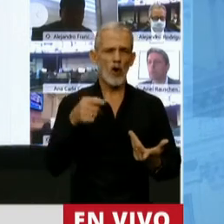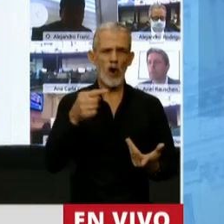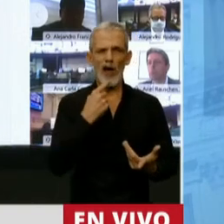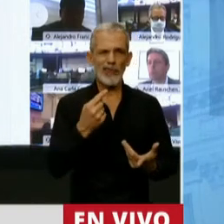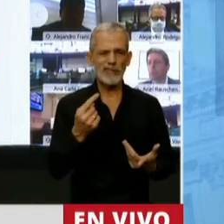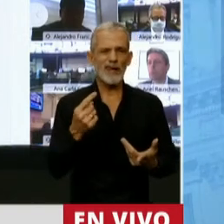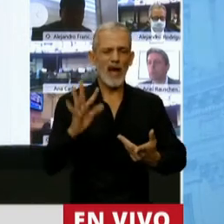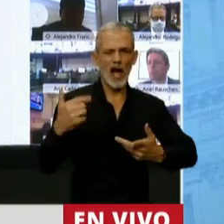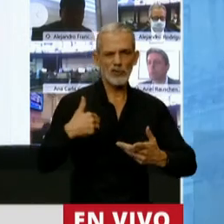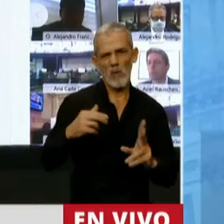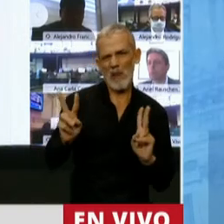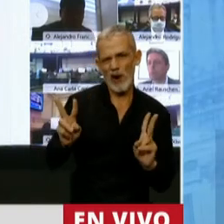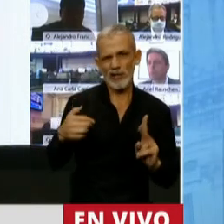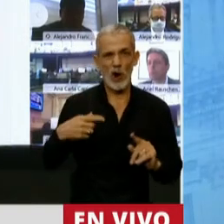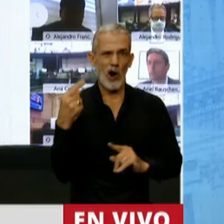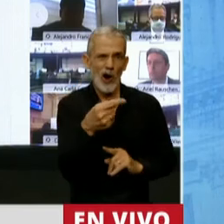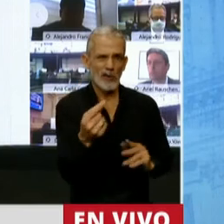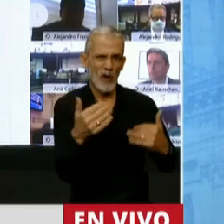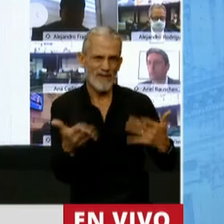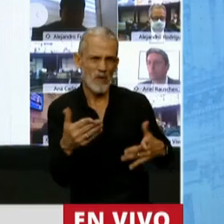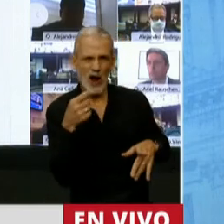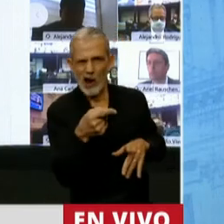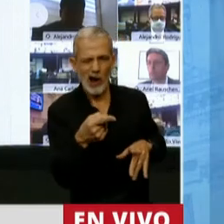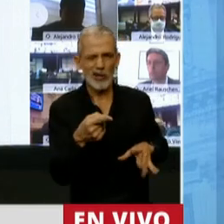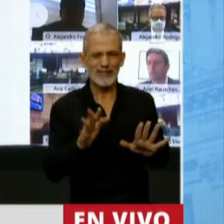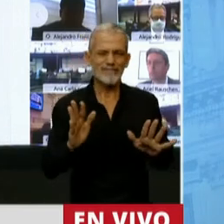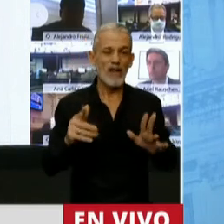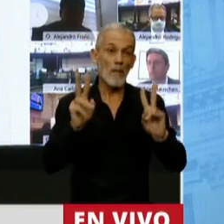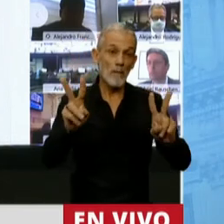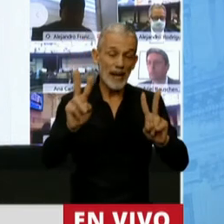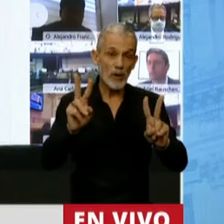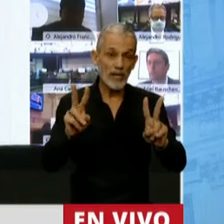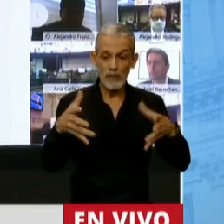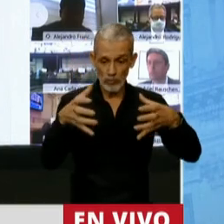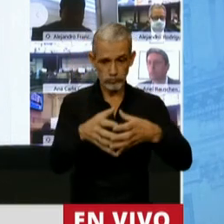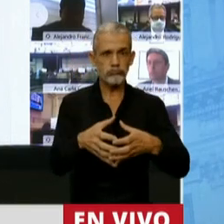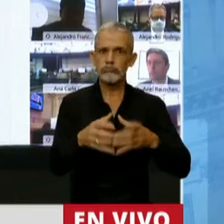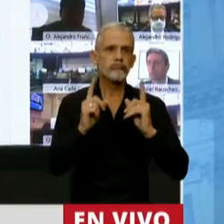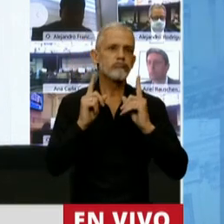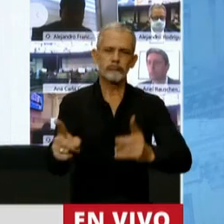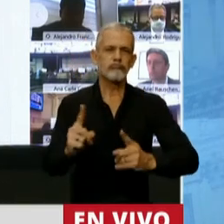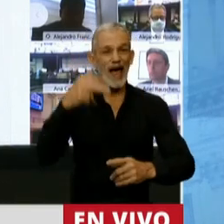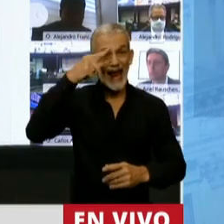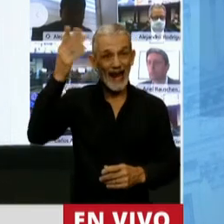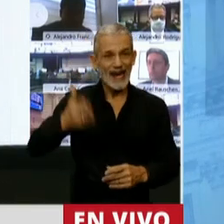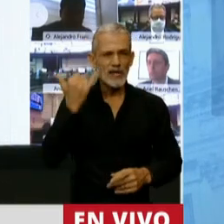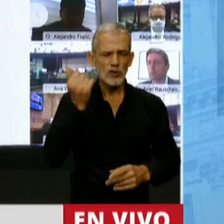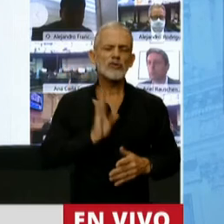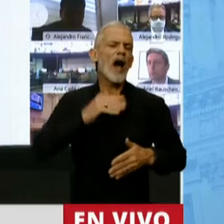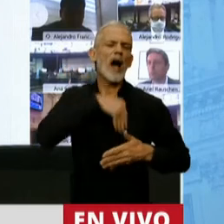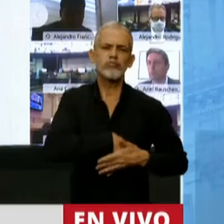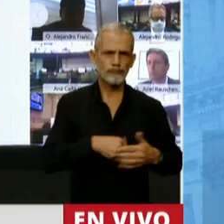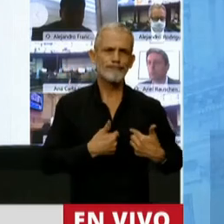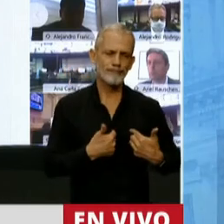autodeterminan por lo anti y por ser anti, el peronismo llegó para quedarse. Néstor ya está en el corazón de